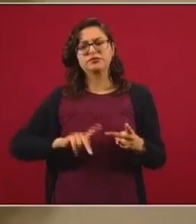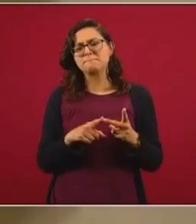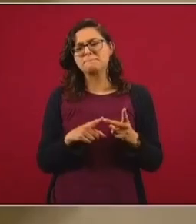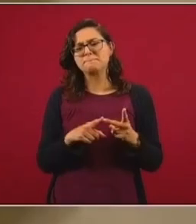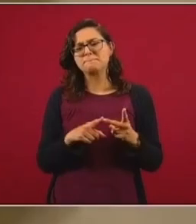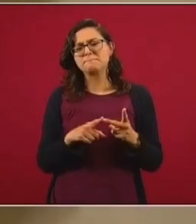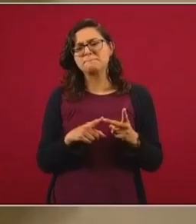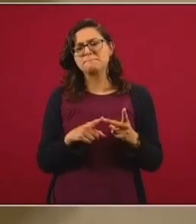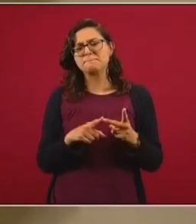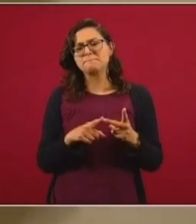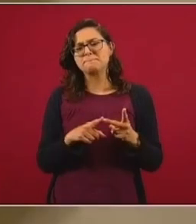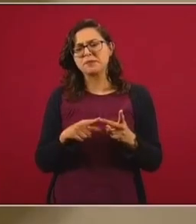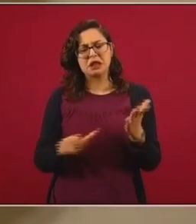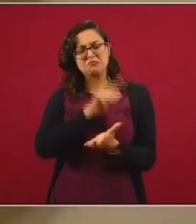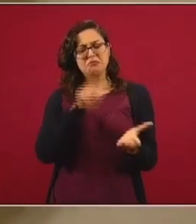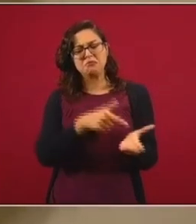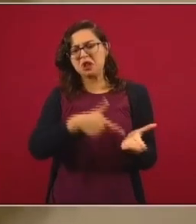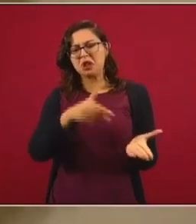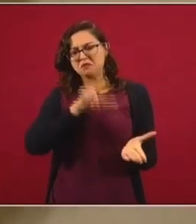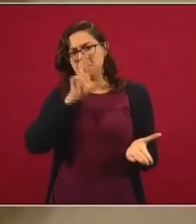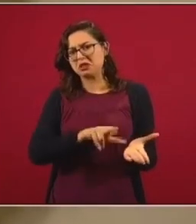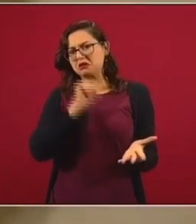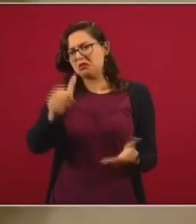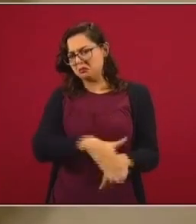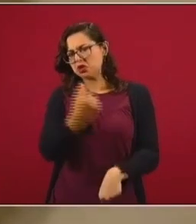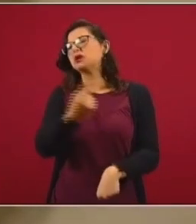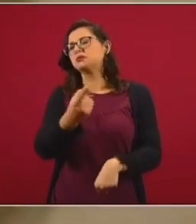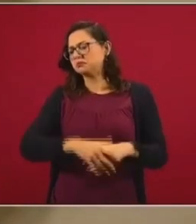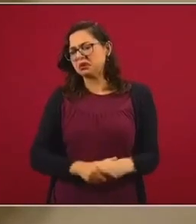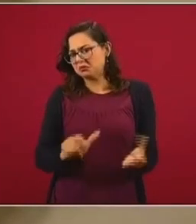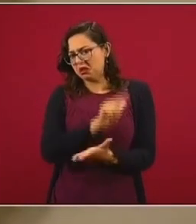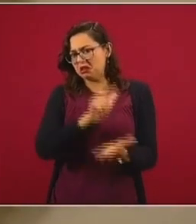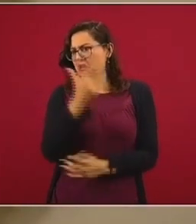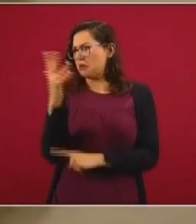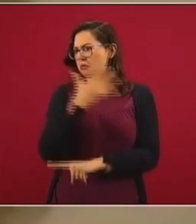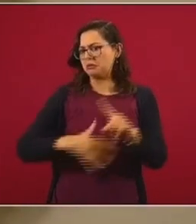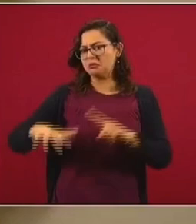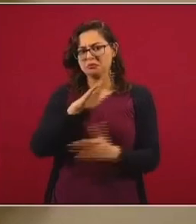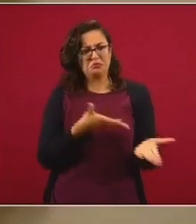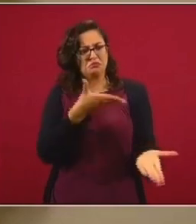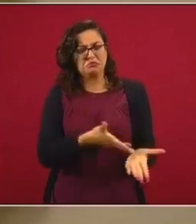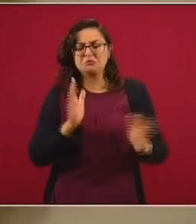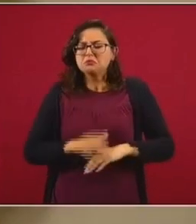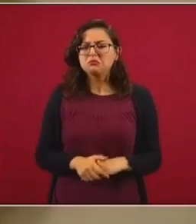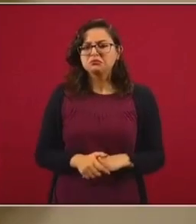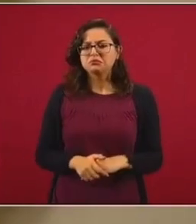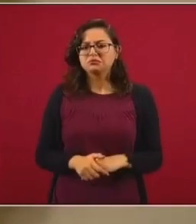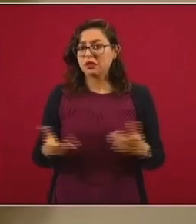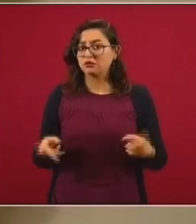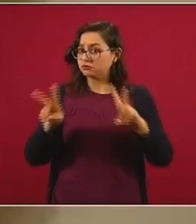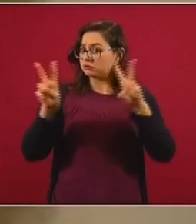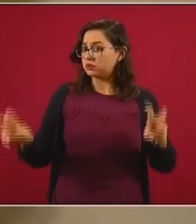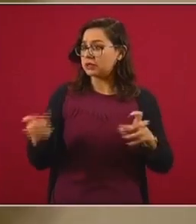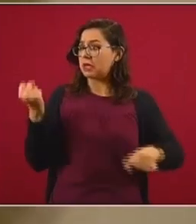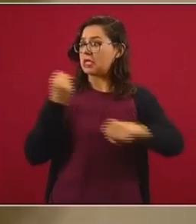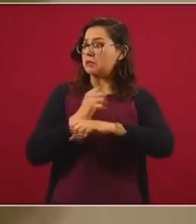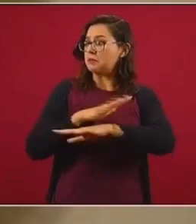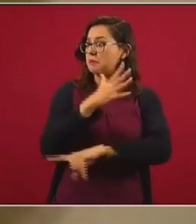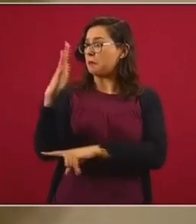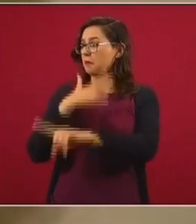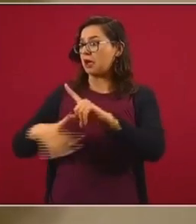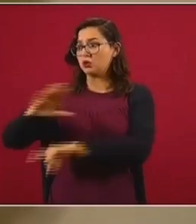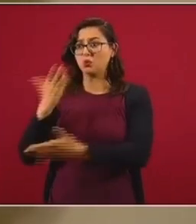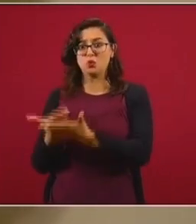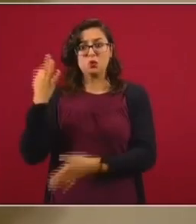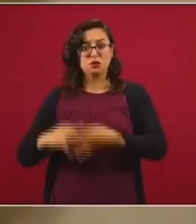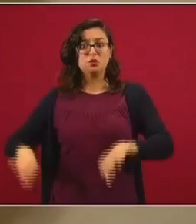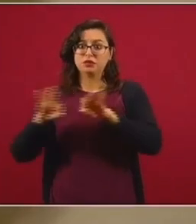¿Por qué no se respeta la ley simplemente, las leyes ambientales? ¿Por qué no se hace la manifestación de impacto ambiental? Supongo que usted conoce que es un documento muy